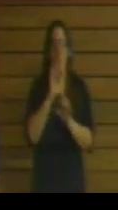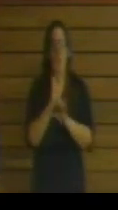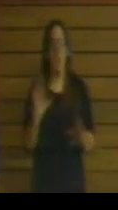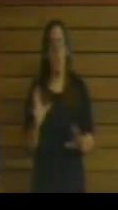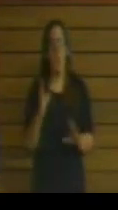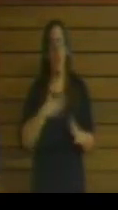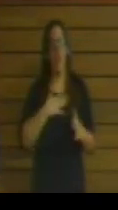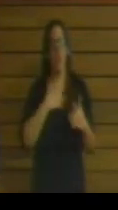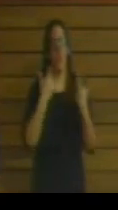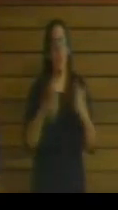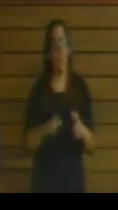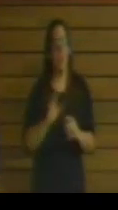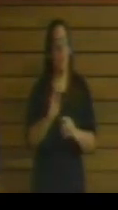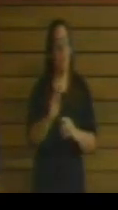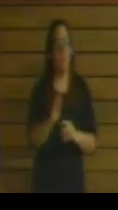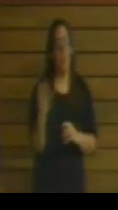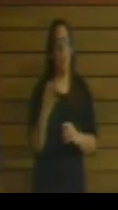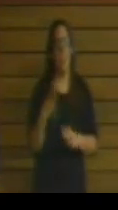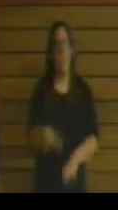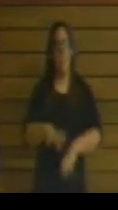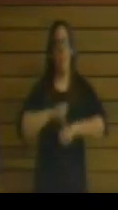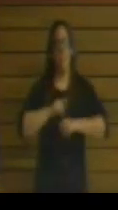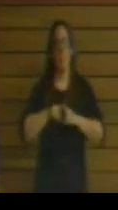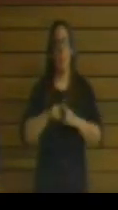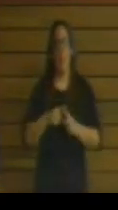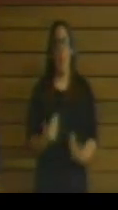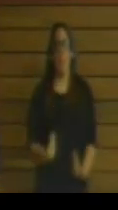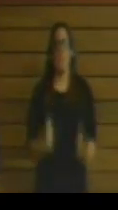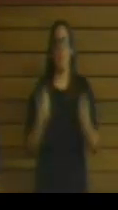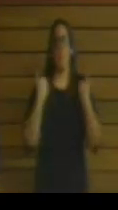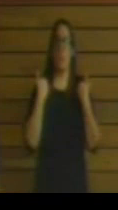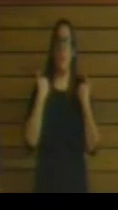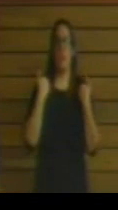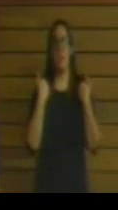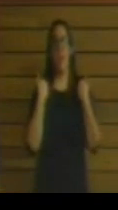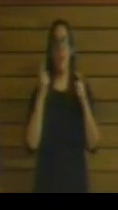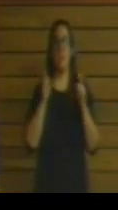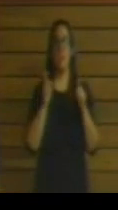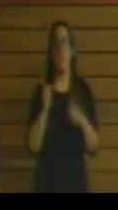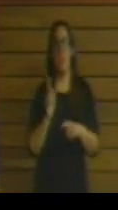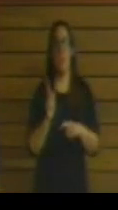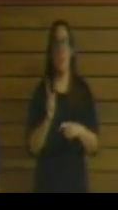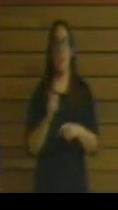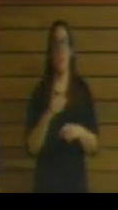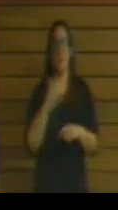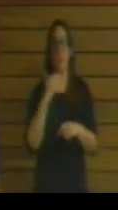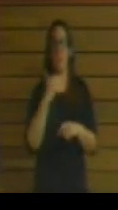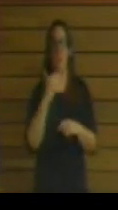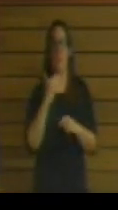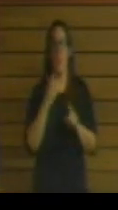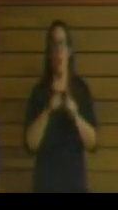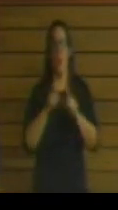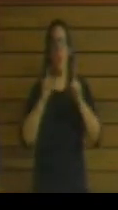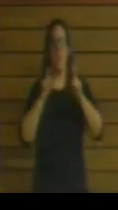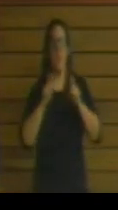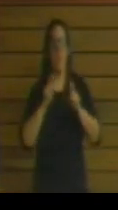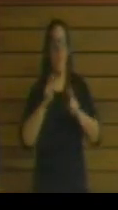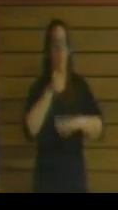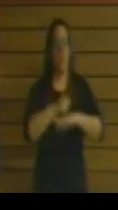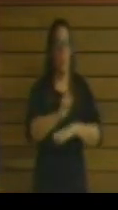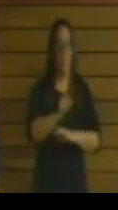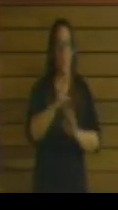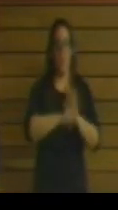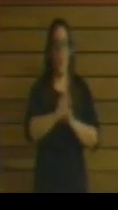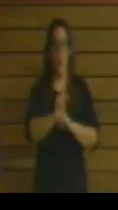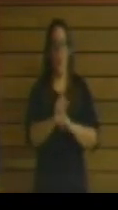tiene que también asumir, no voy a decir su responsabilidad en este tipo de enseñanzas, vuelvo, no obligatorias y no arregladas, sino